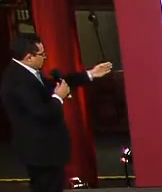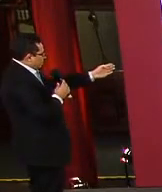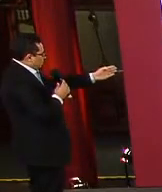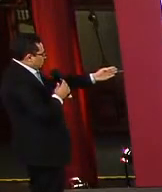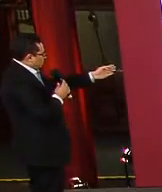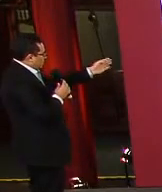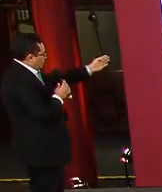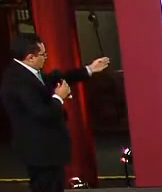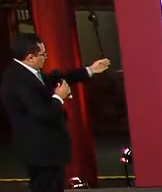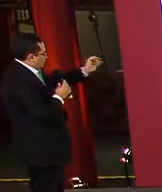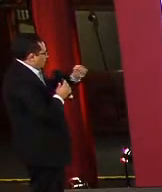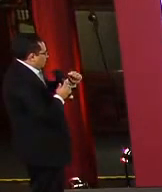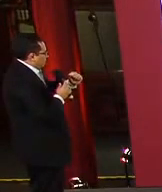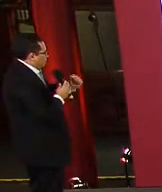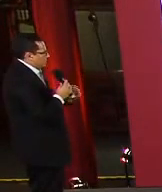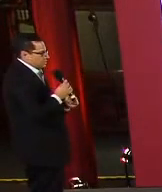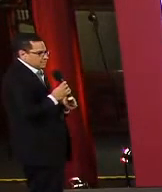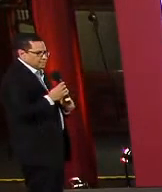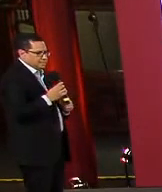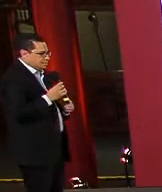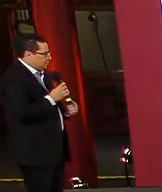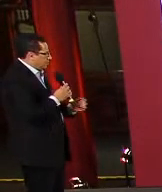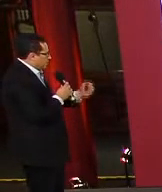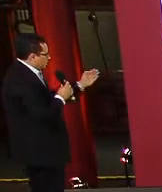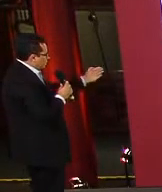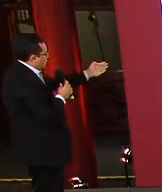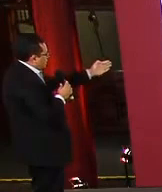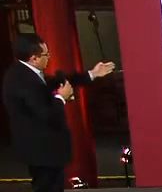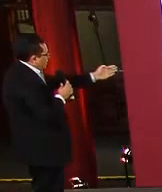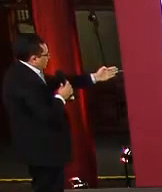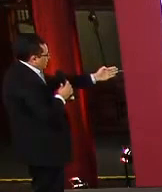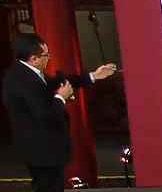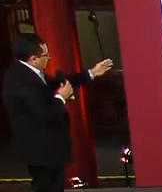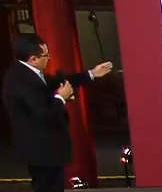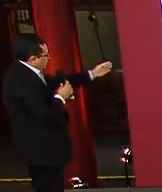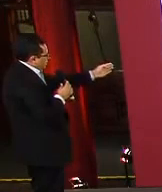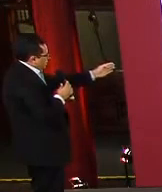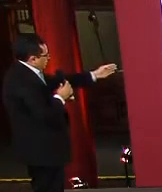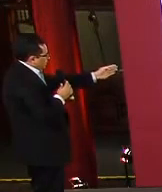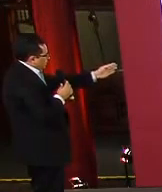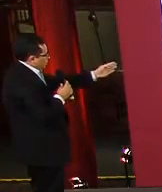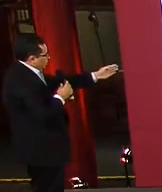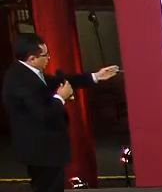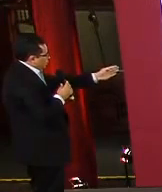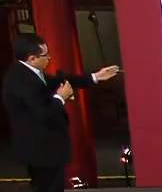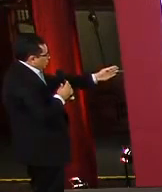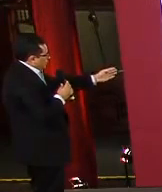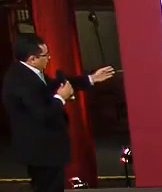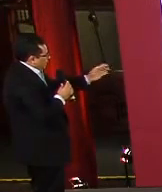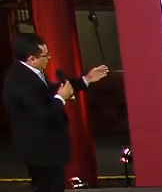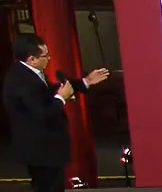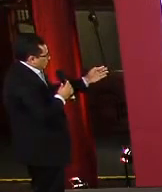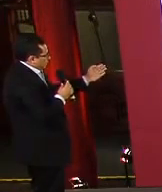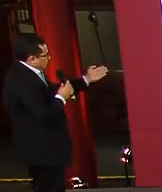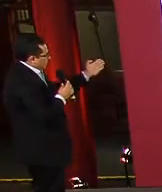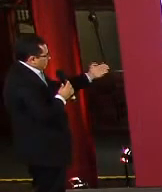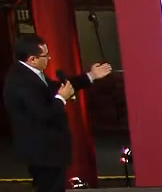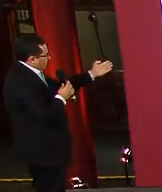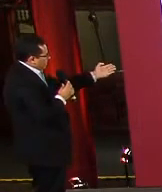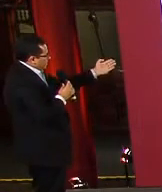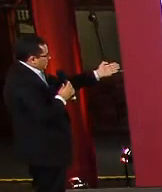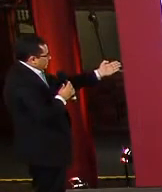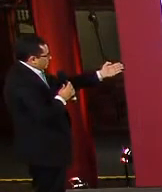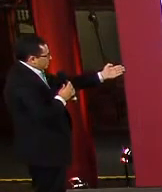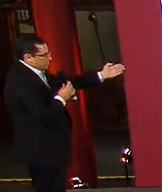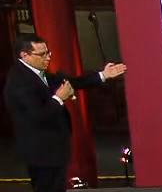están en estos grupos de edad, específicamente de 65 años en adelante, podemos ver cómo por grupo de edad e inclusive a